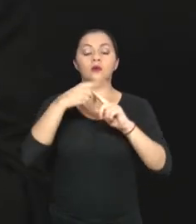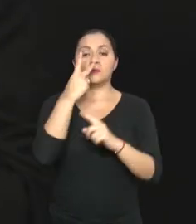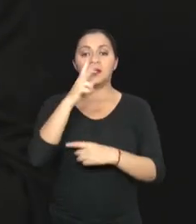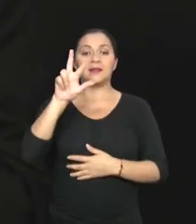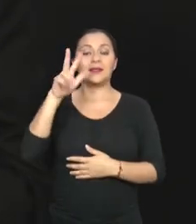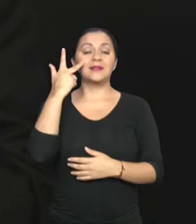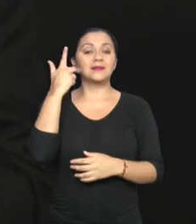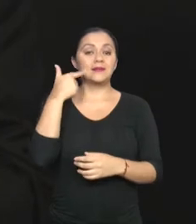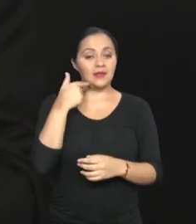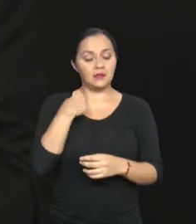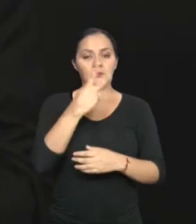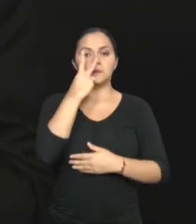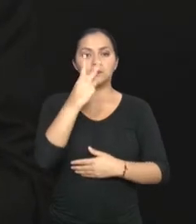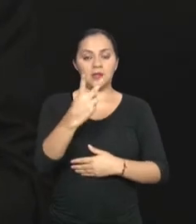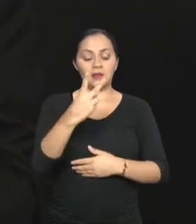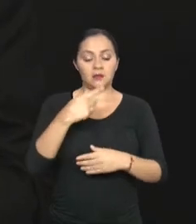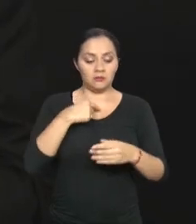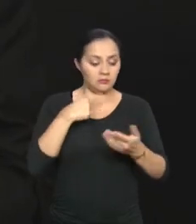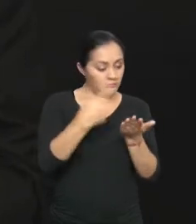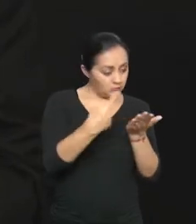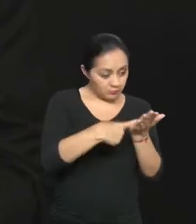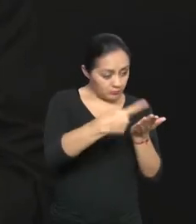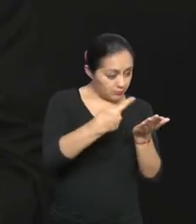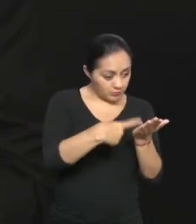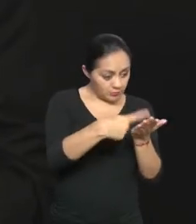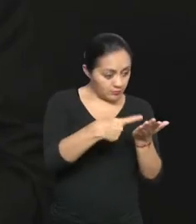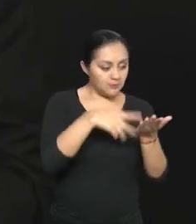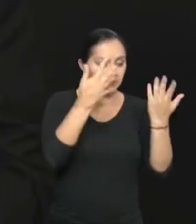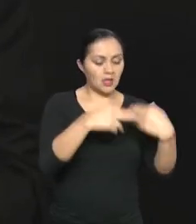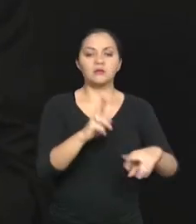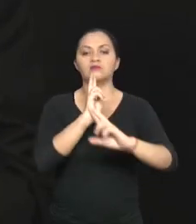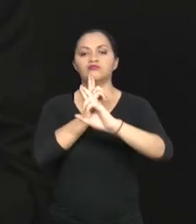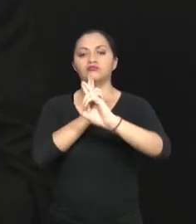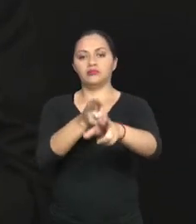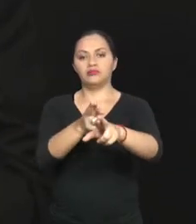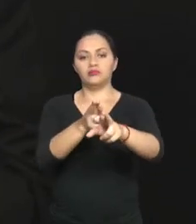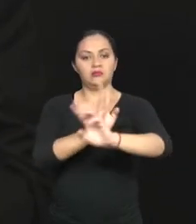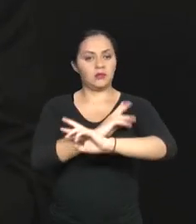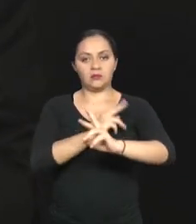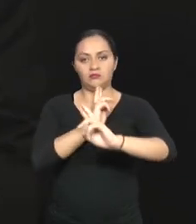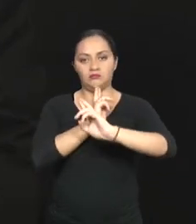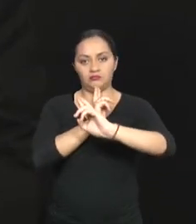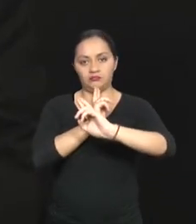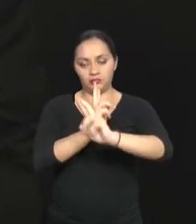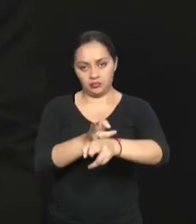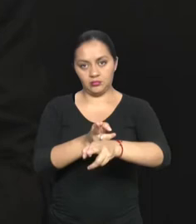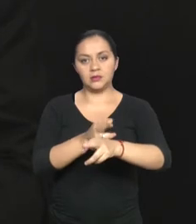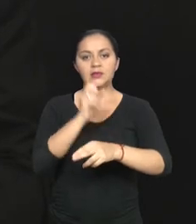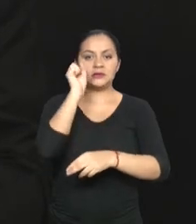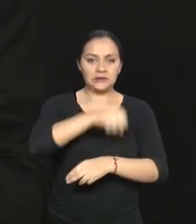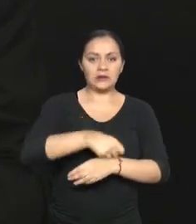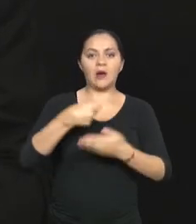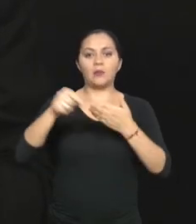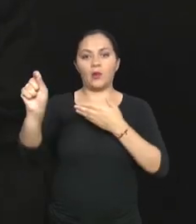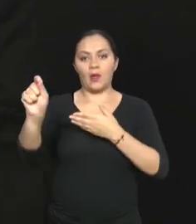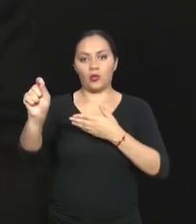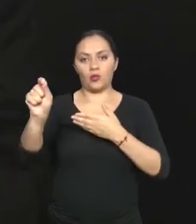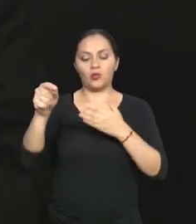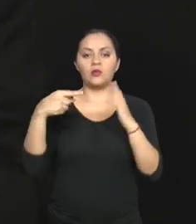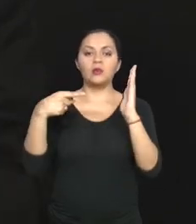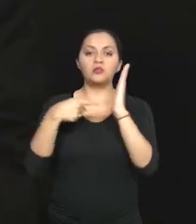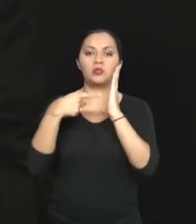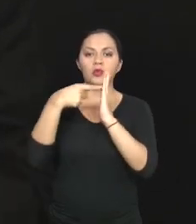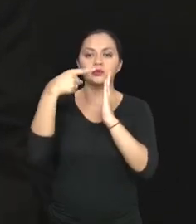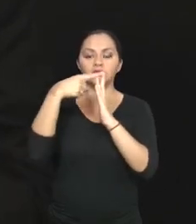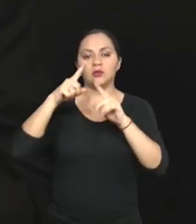tres días emitimos una resolución indicando el porcentaje de aprobación de la exoneración de tributos que van a